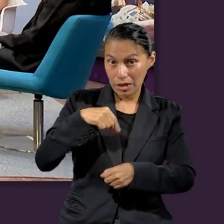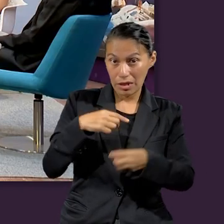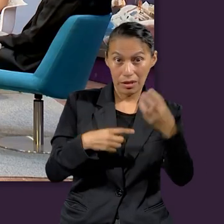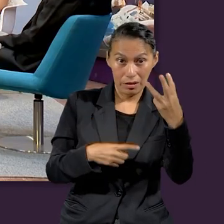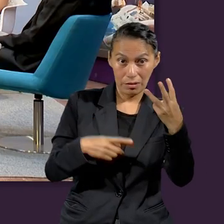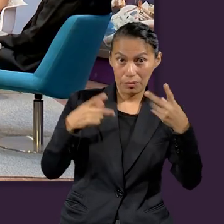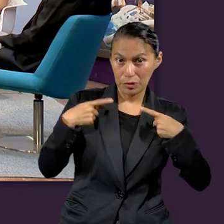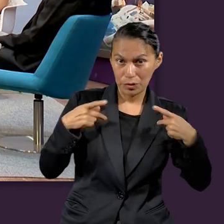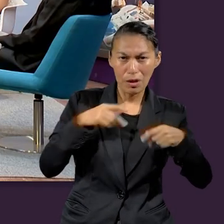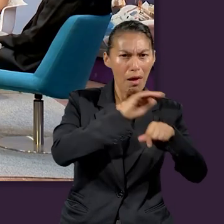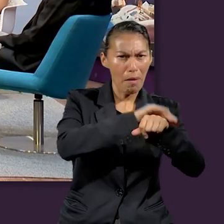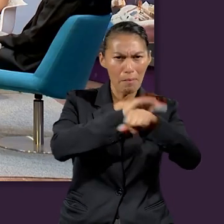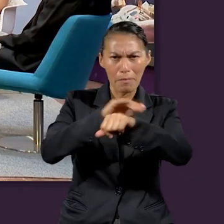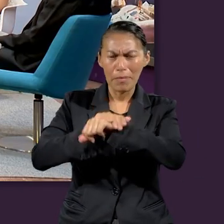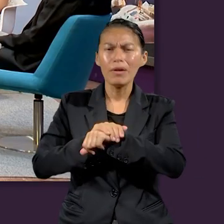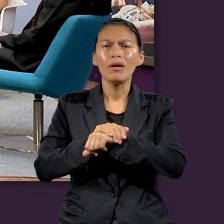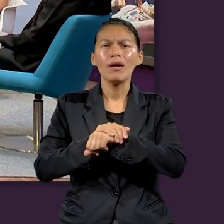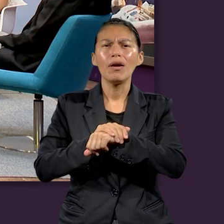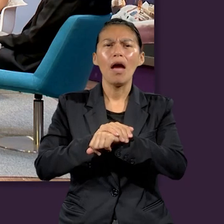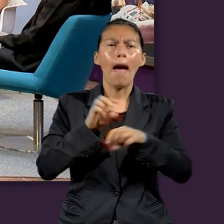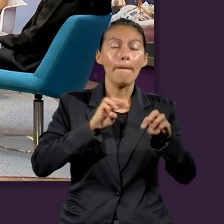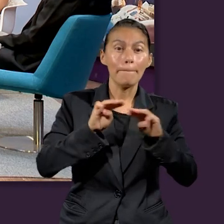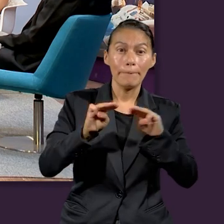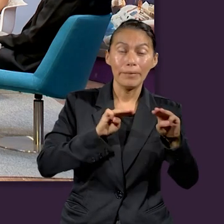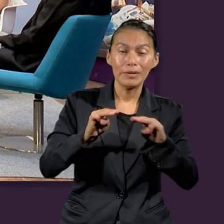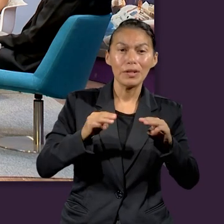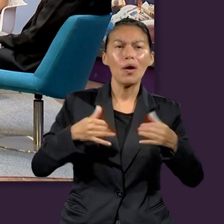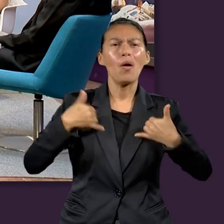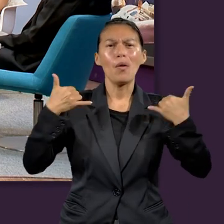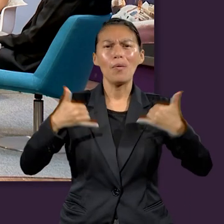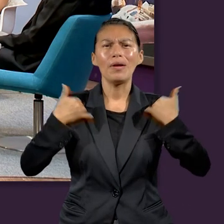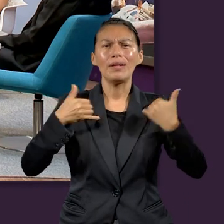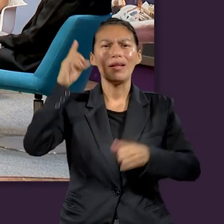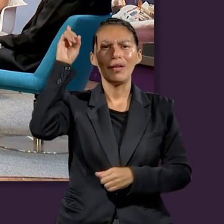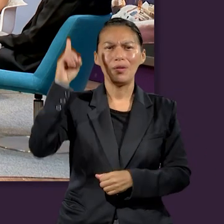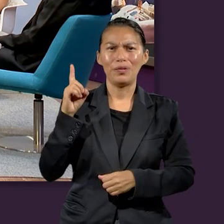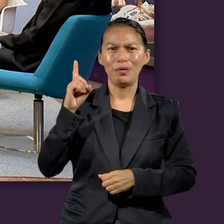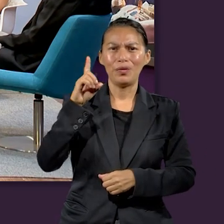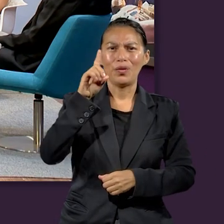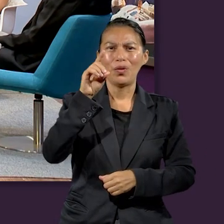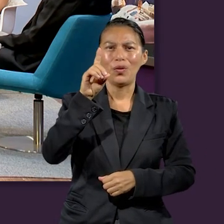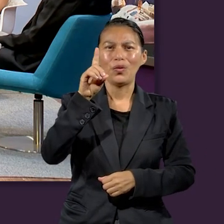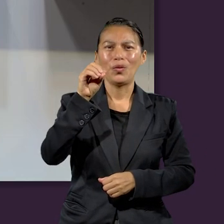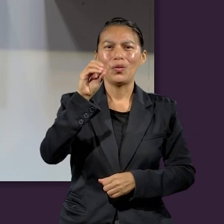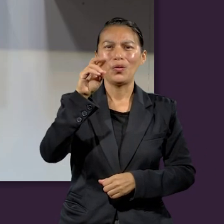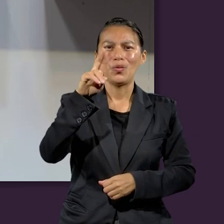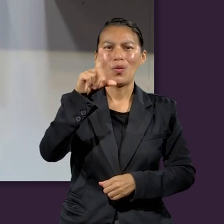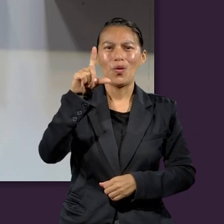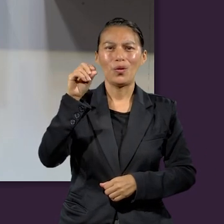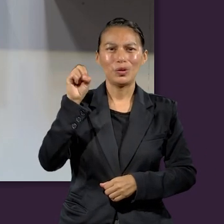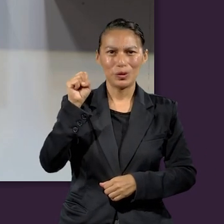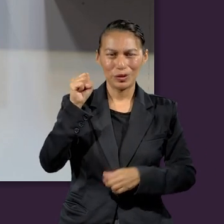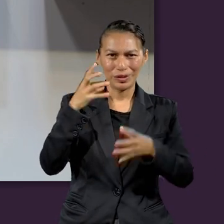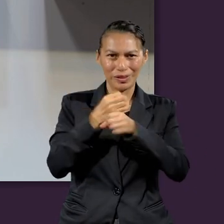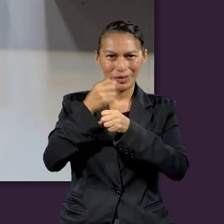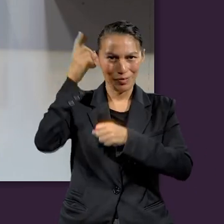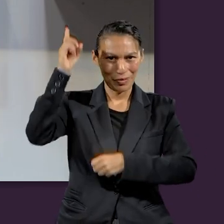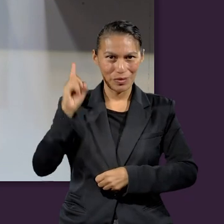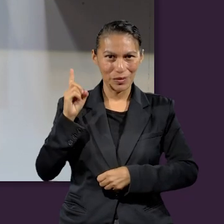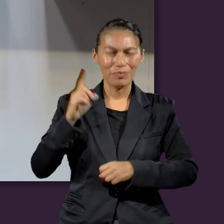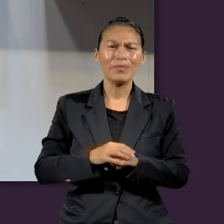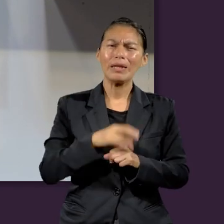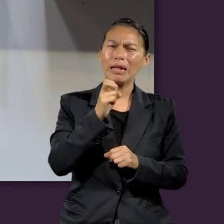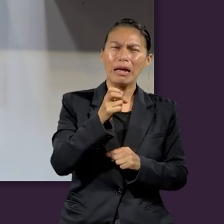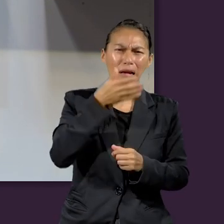personalidades, tres amigos que hacen parte del Ministerio Juvenil Dulos. Para los que no saben, el Ministerio Juvenil Dulos